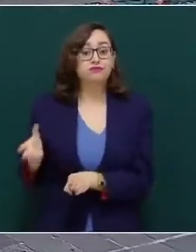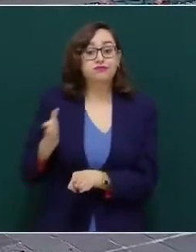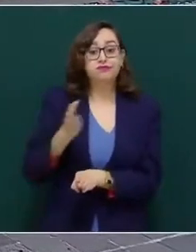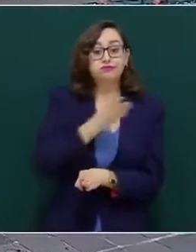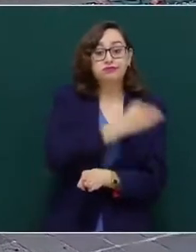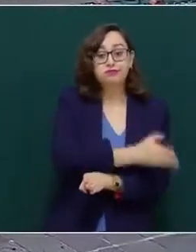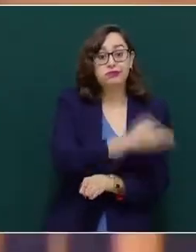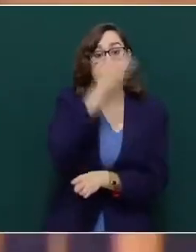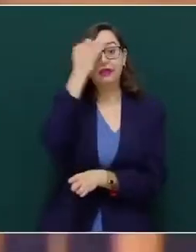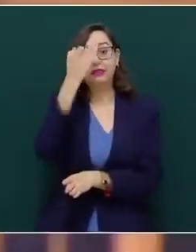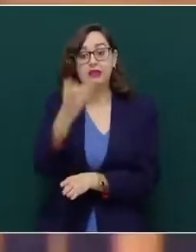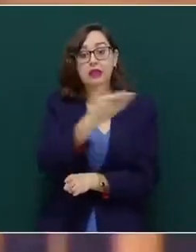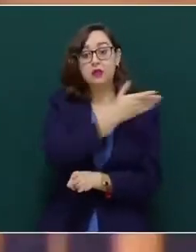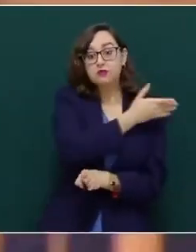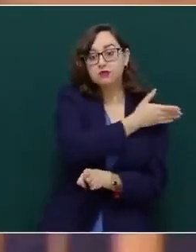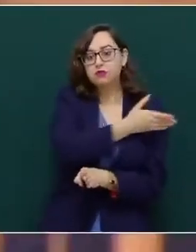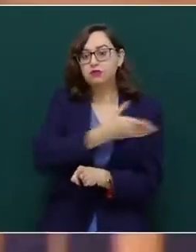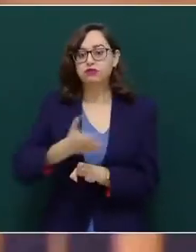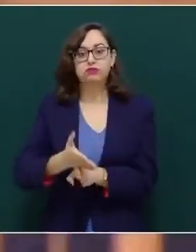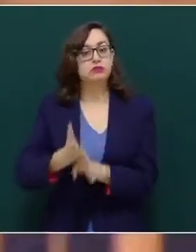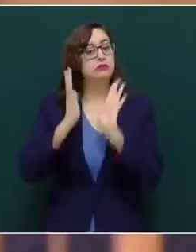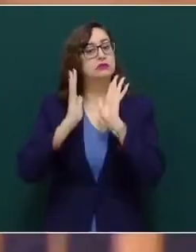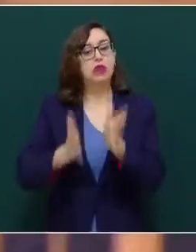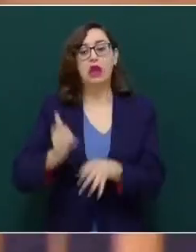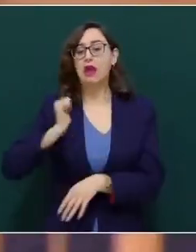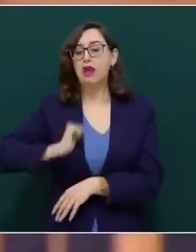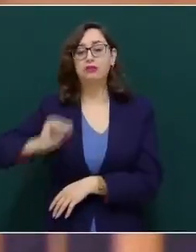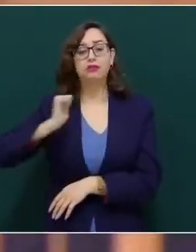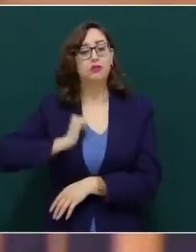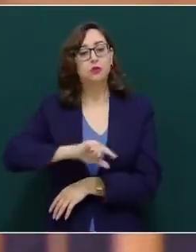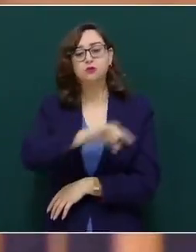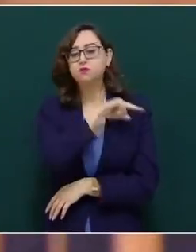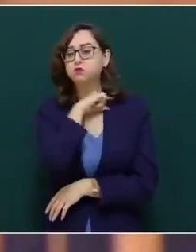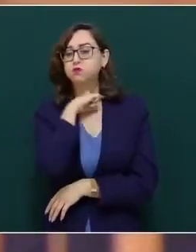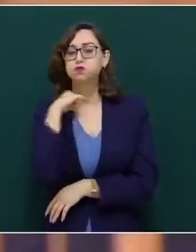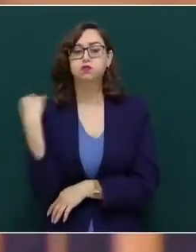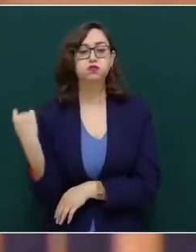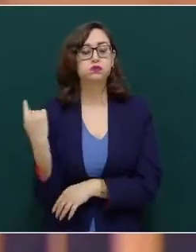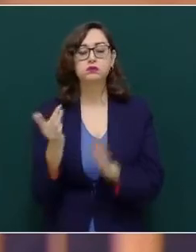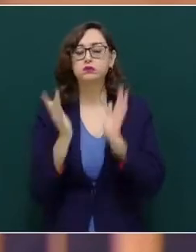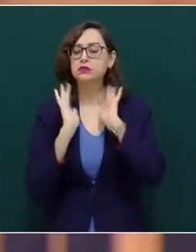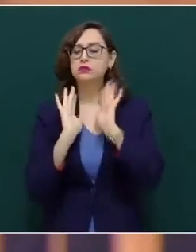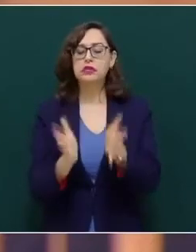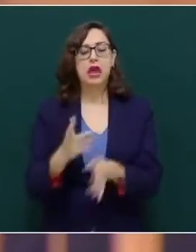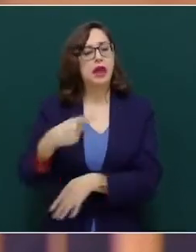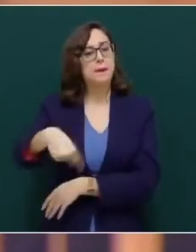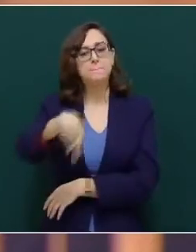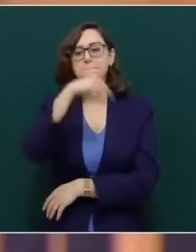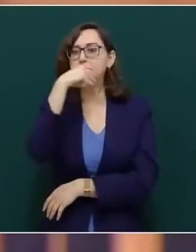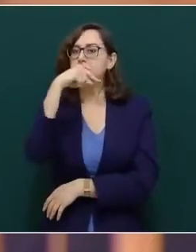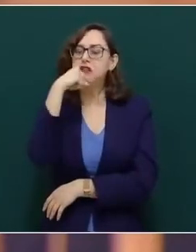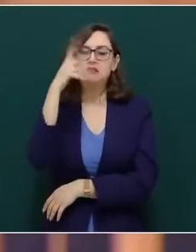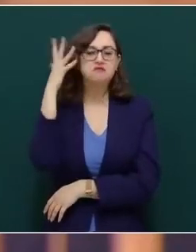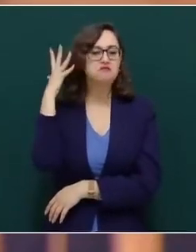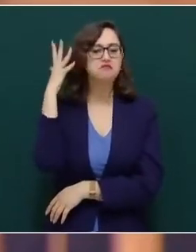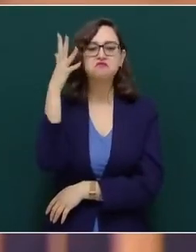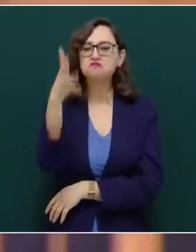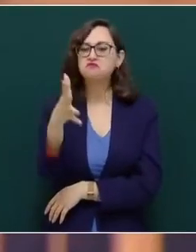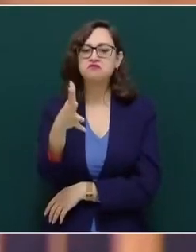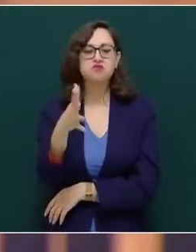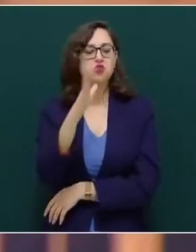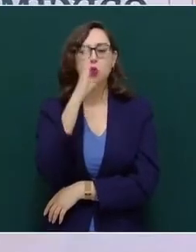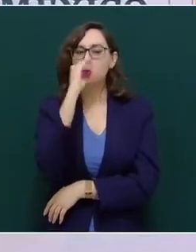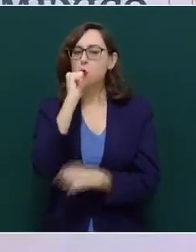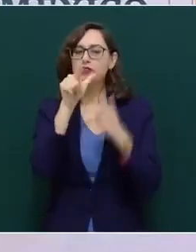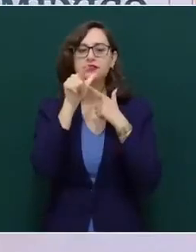está agotado, no tiene futuro ni salida, ya no beneficia a